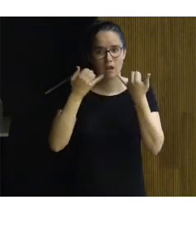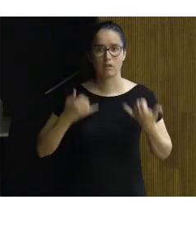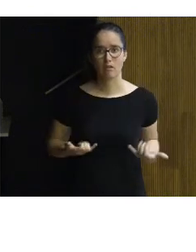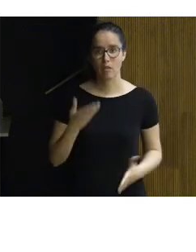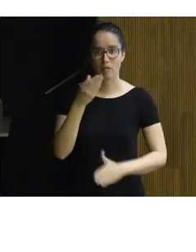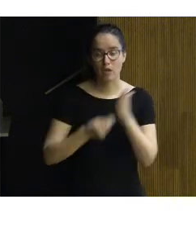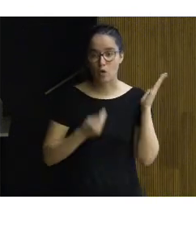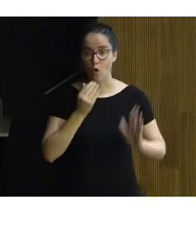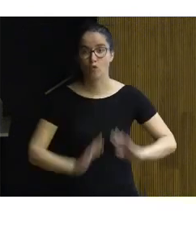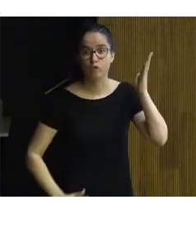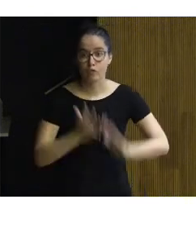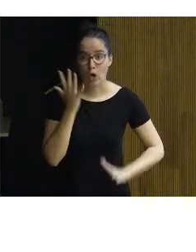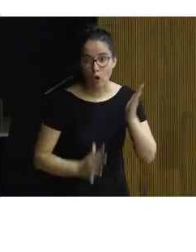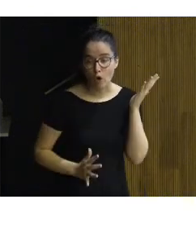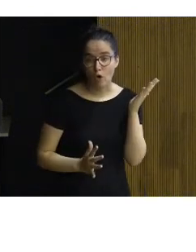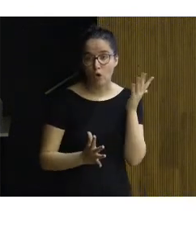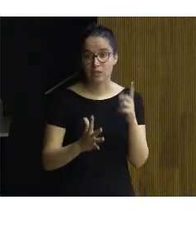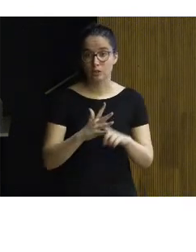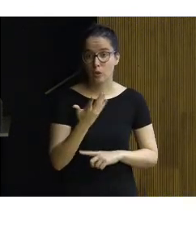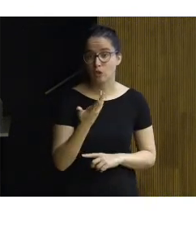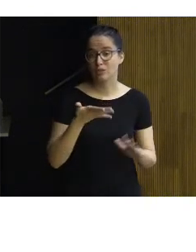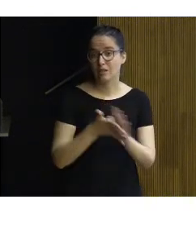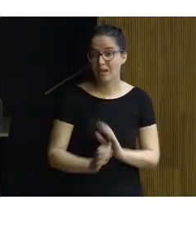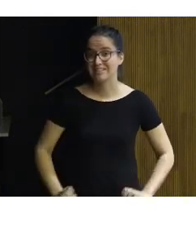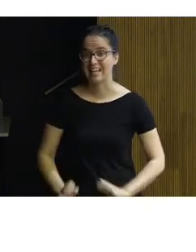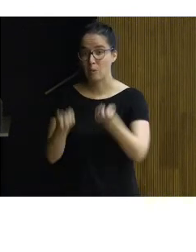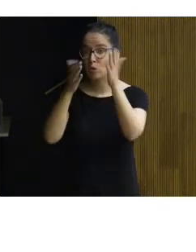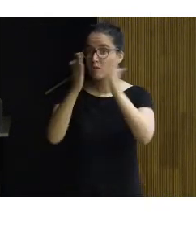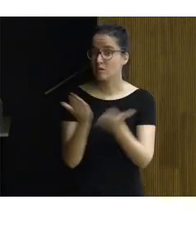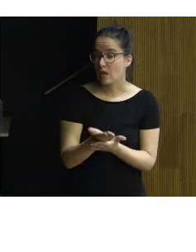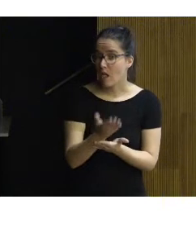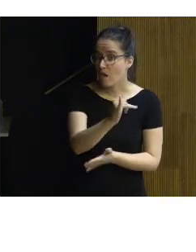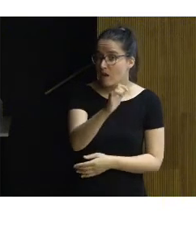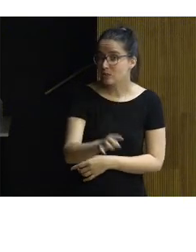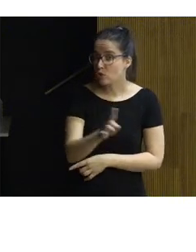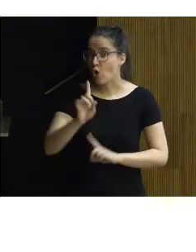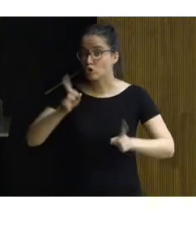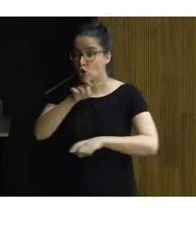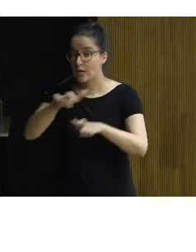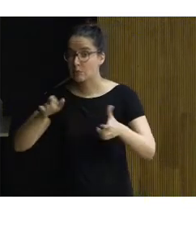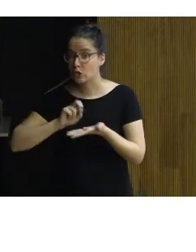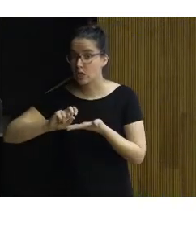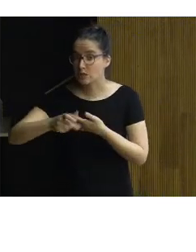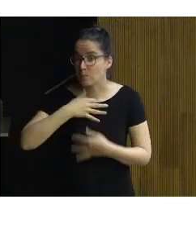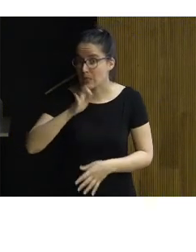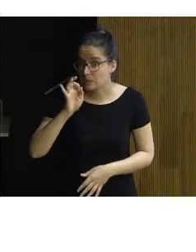o en caso de incendio en este caso aseguraríamos la salvación universal o solo la de los más favorecidos.